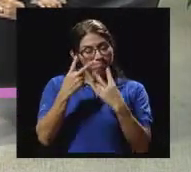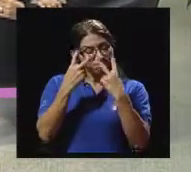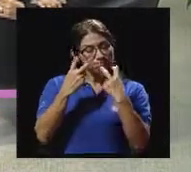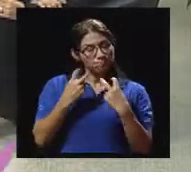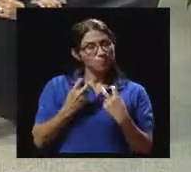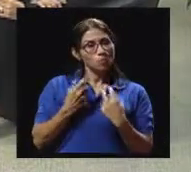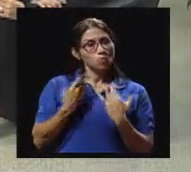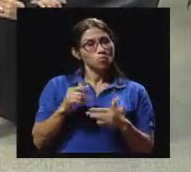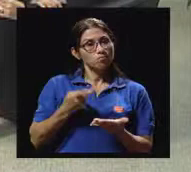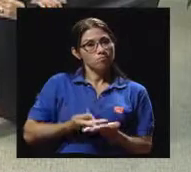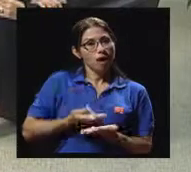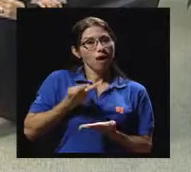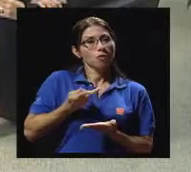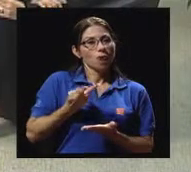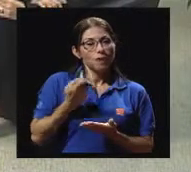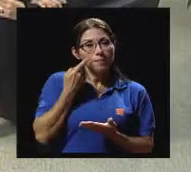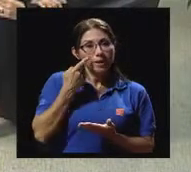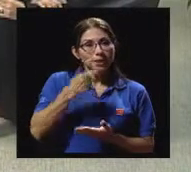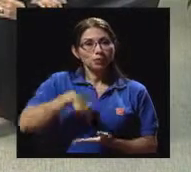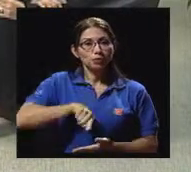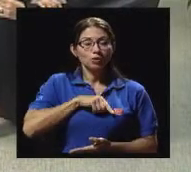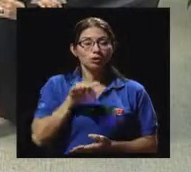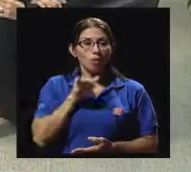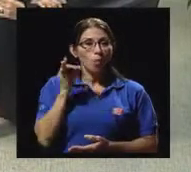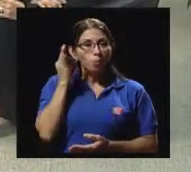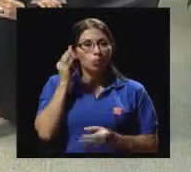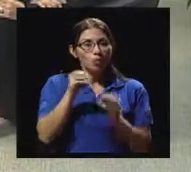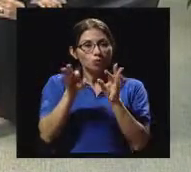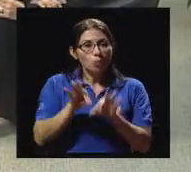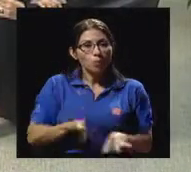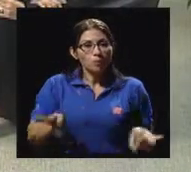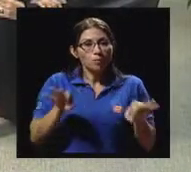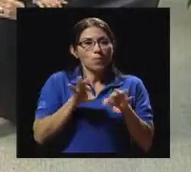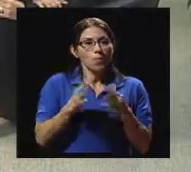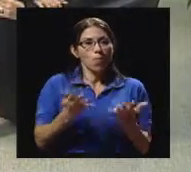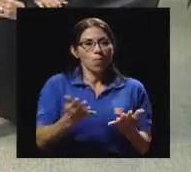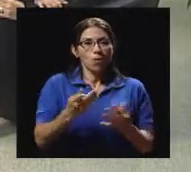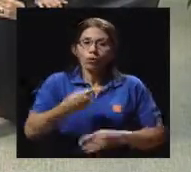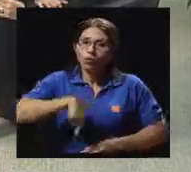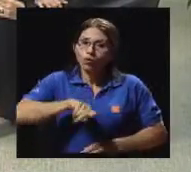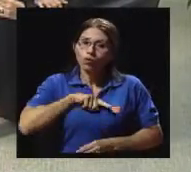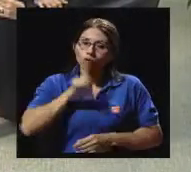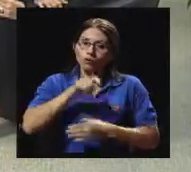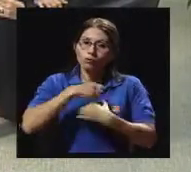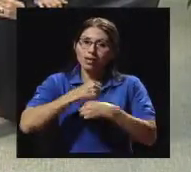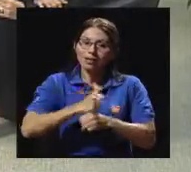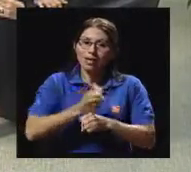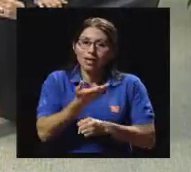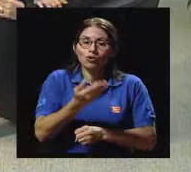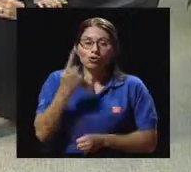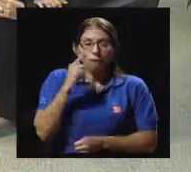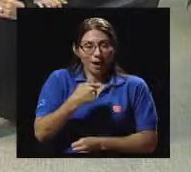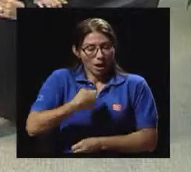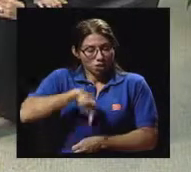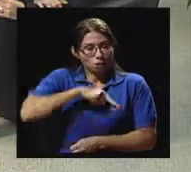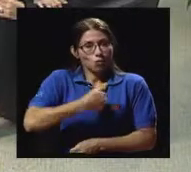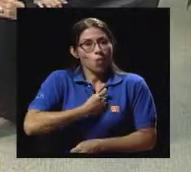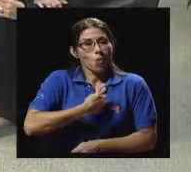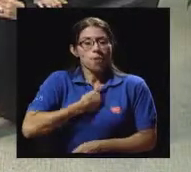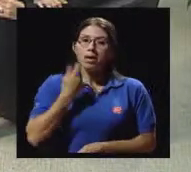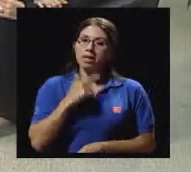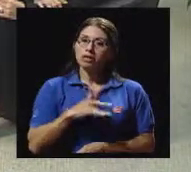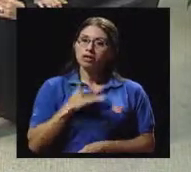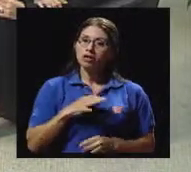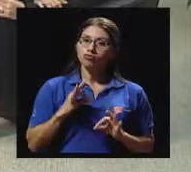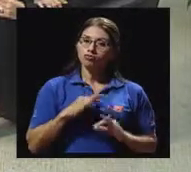ver lo importantes que somos como mujeres, de que debemos de hacer las cosas por nosotras, por estar bien, no hay nada más rico,